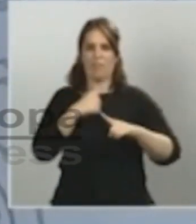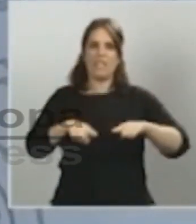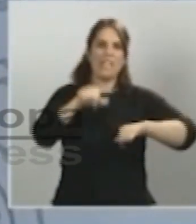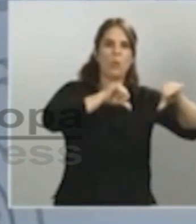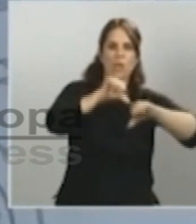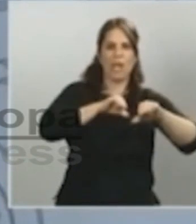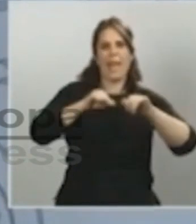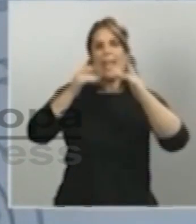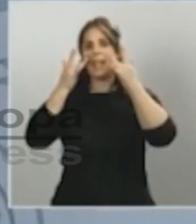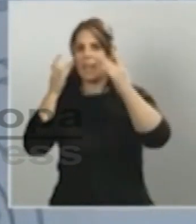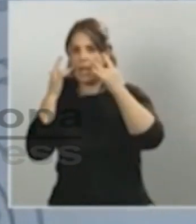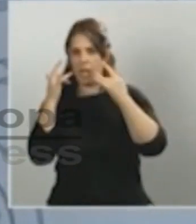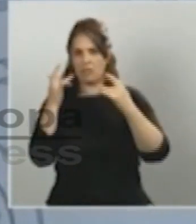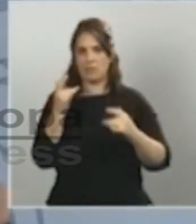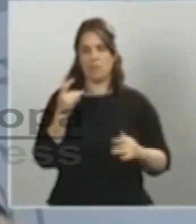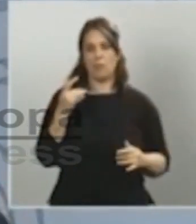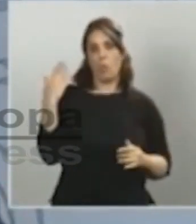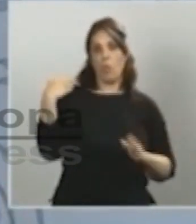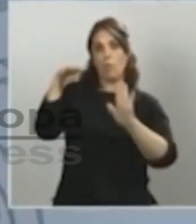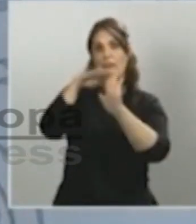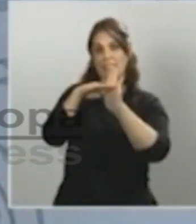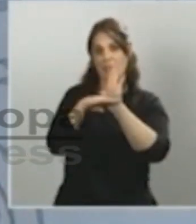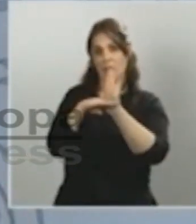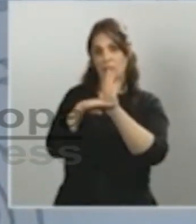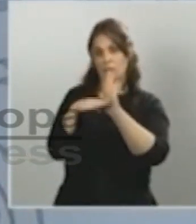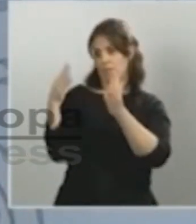el ICDC, el gobierno de España tenía ya unha norma